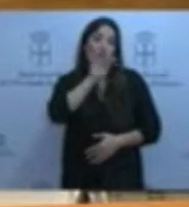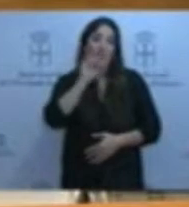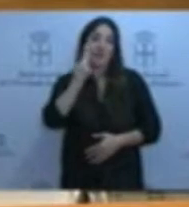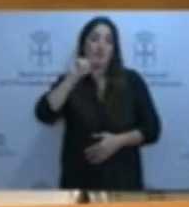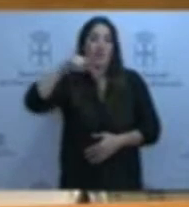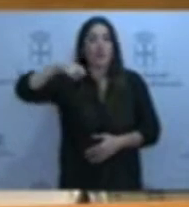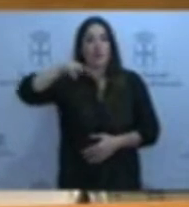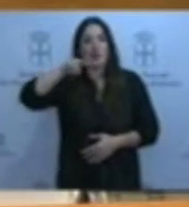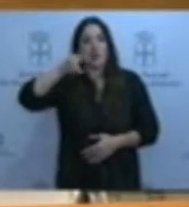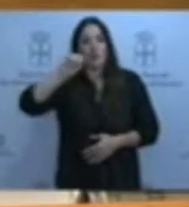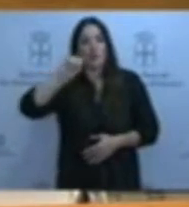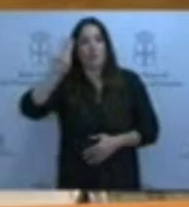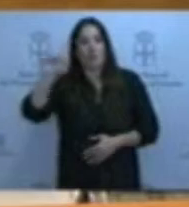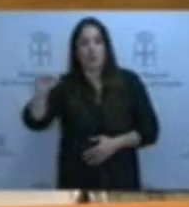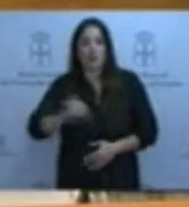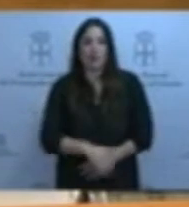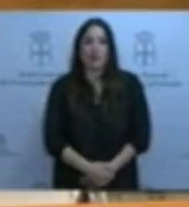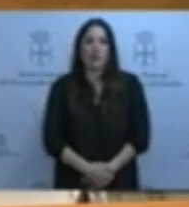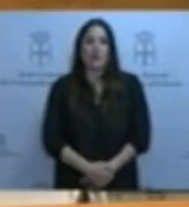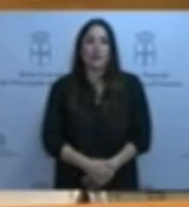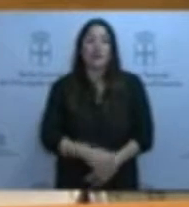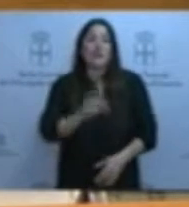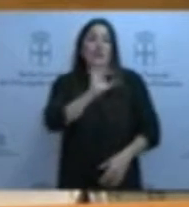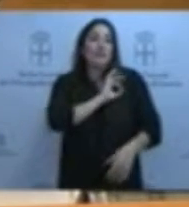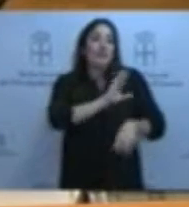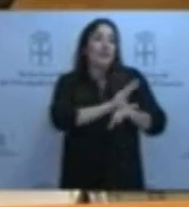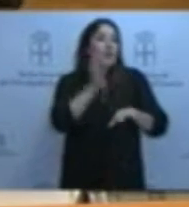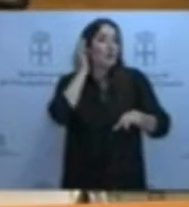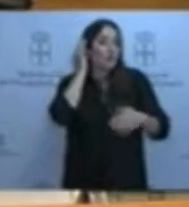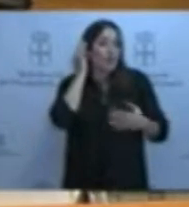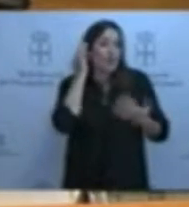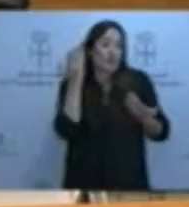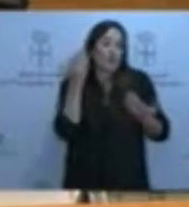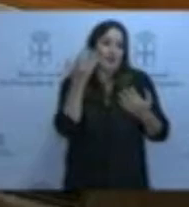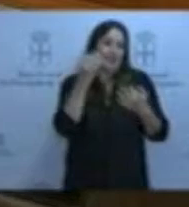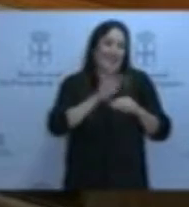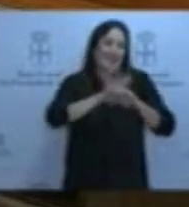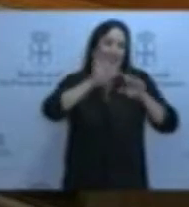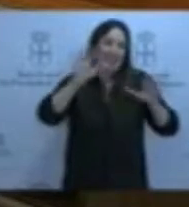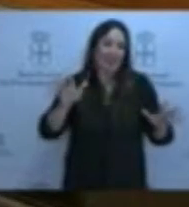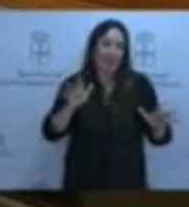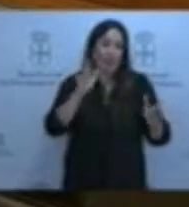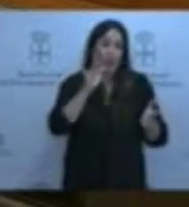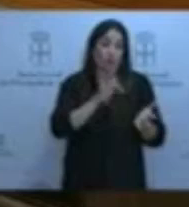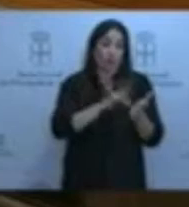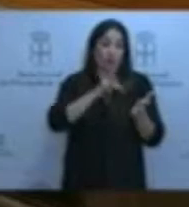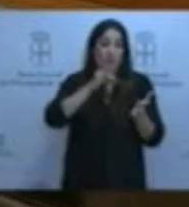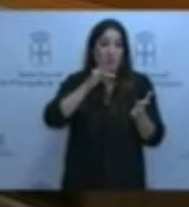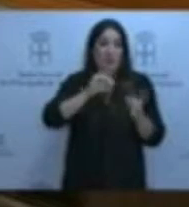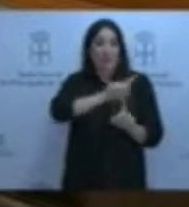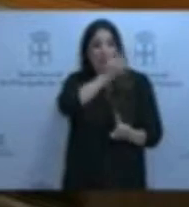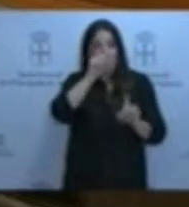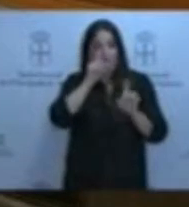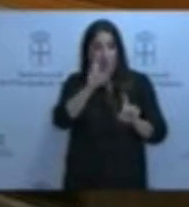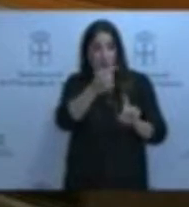tiene la palabra. Señora consejera, ya es evidente que reaccionaron desde que se registró esta pregunta